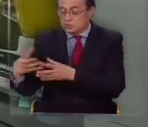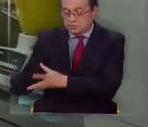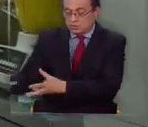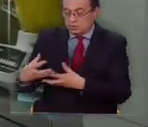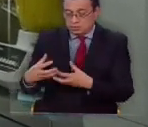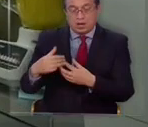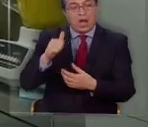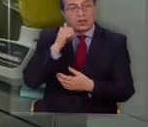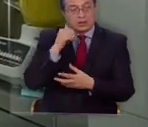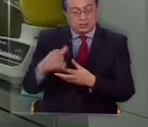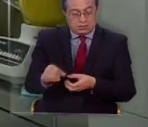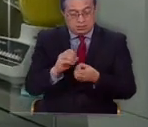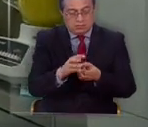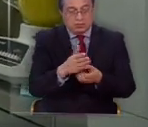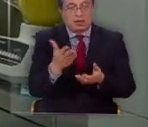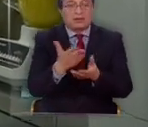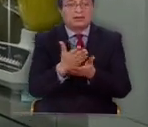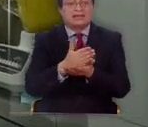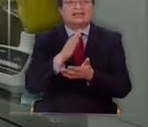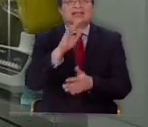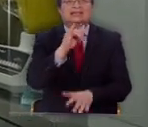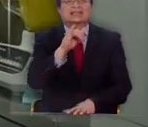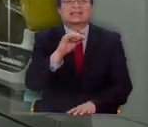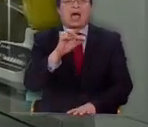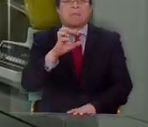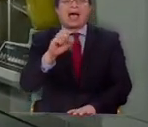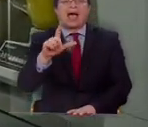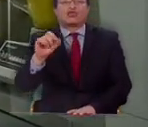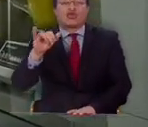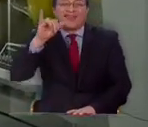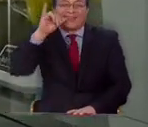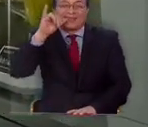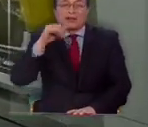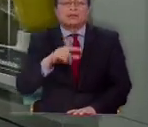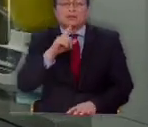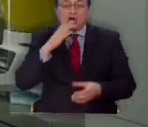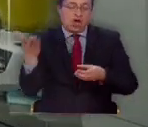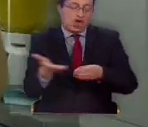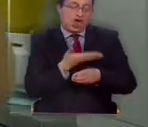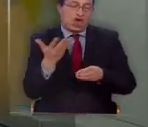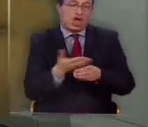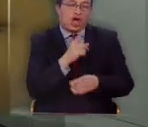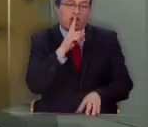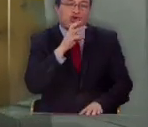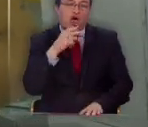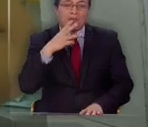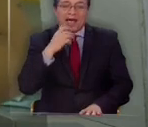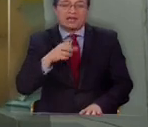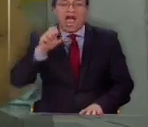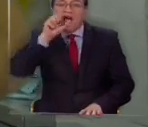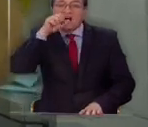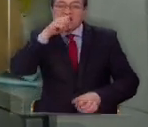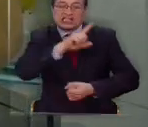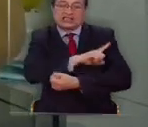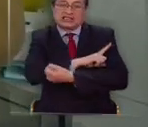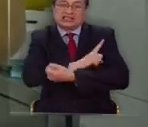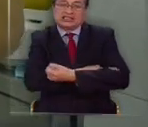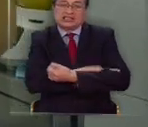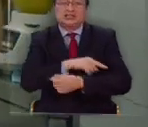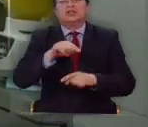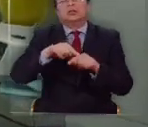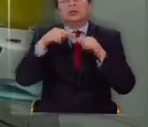productoras ayer. Va con sapoy italiano, tomate, un poco de espinaca, salsa bechamel,